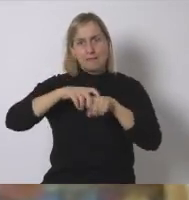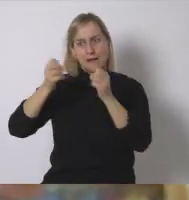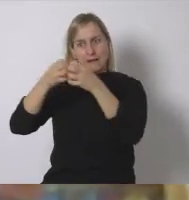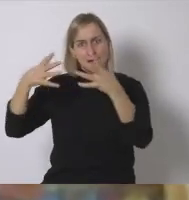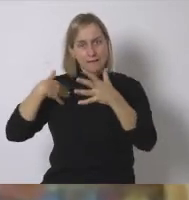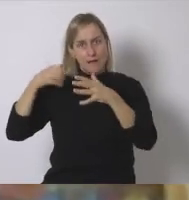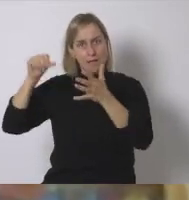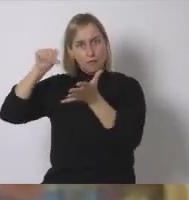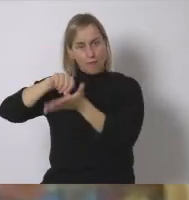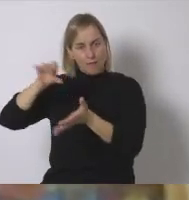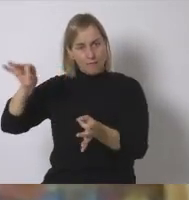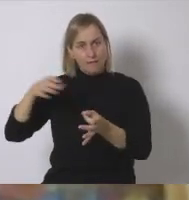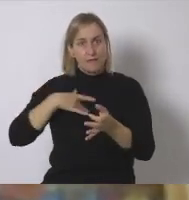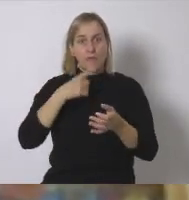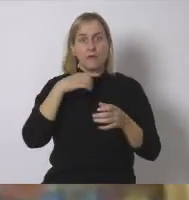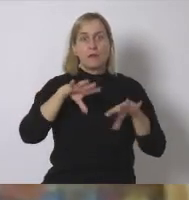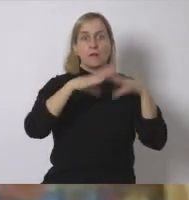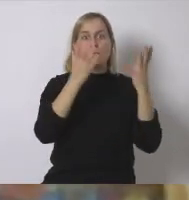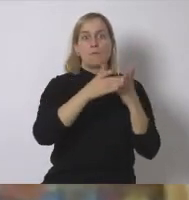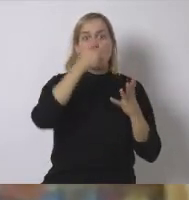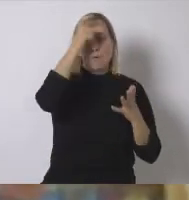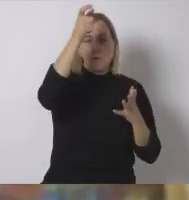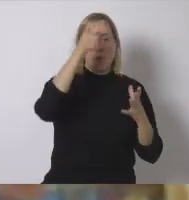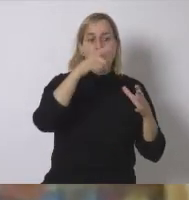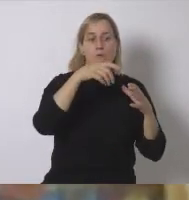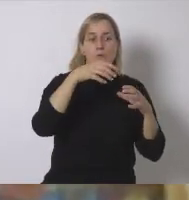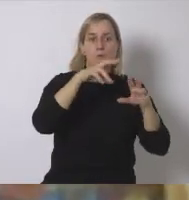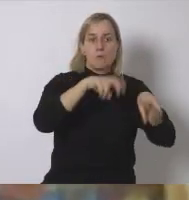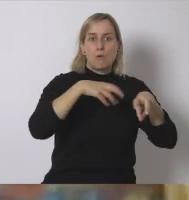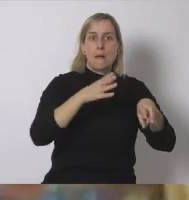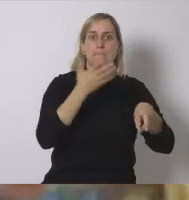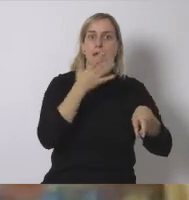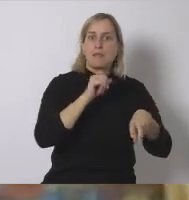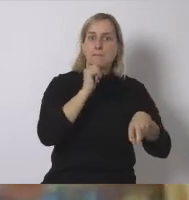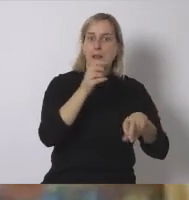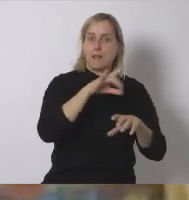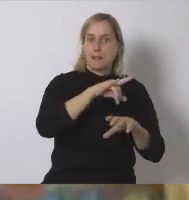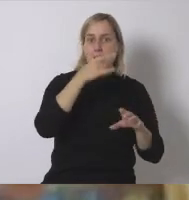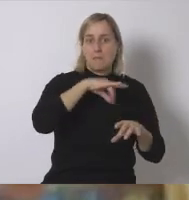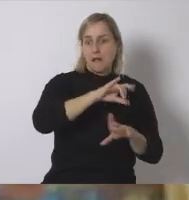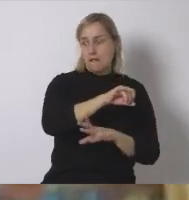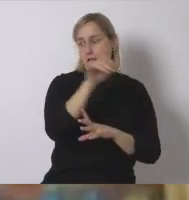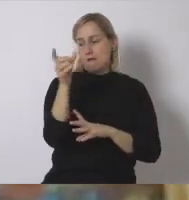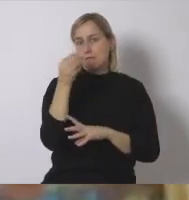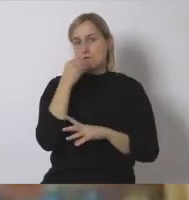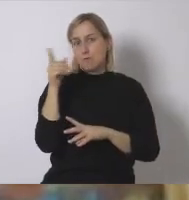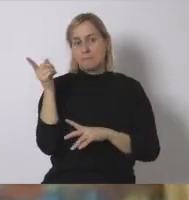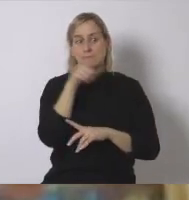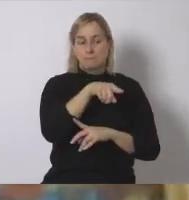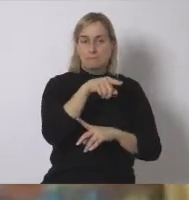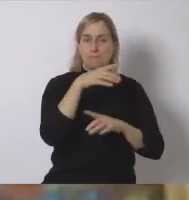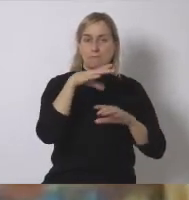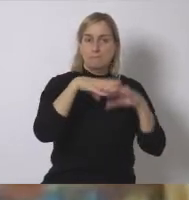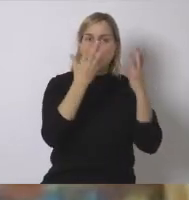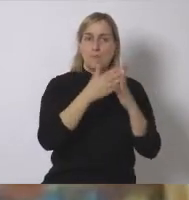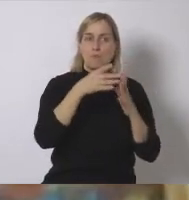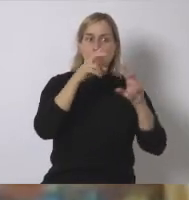es que al mundo rural le parezca mal alimentar a las ciudades. Lo que no quisiera el mundo rural es